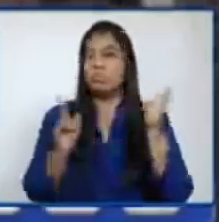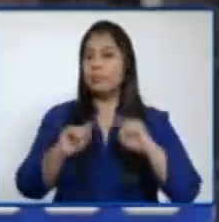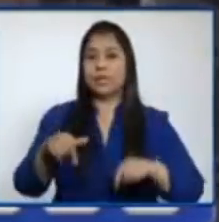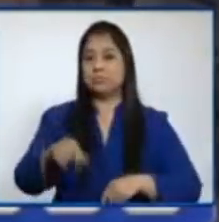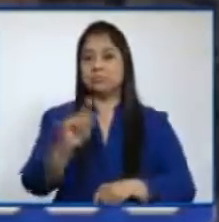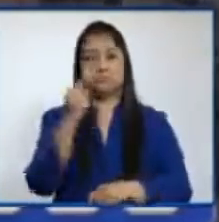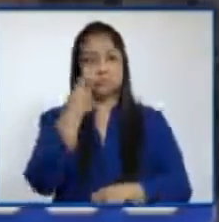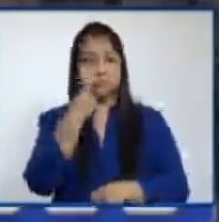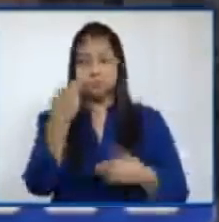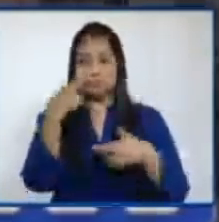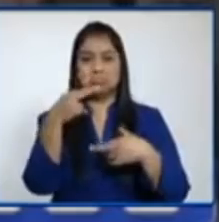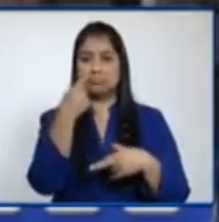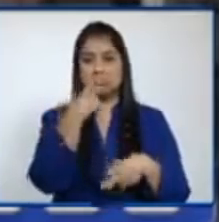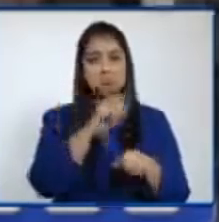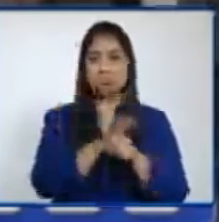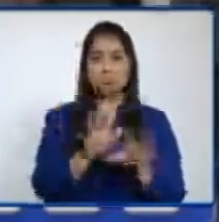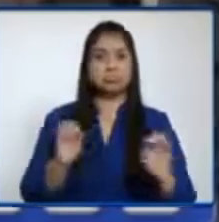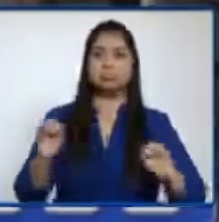tenemos ningún reporte, ningún brote.